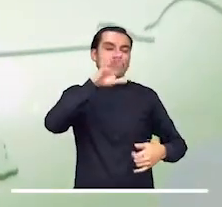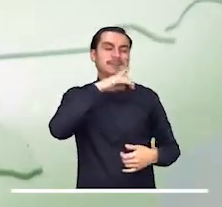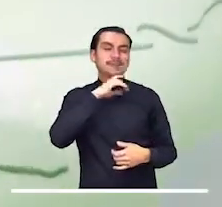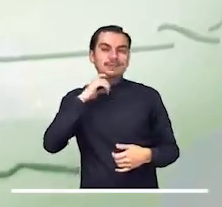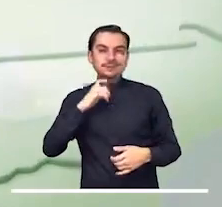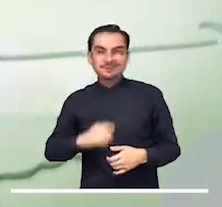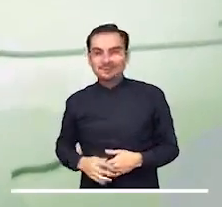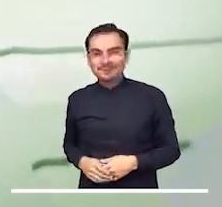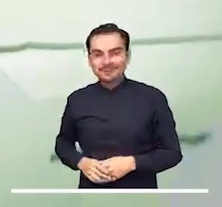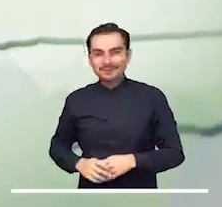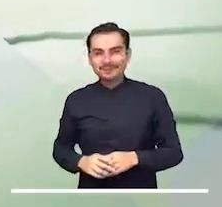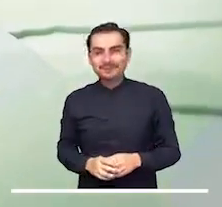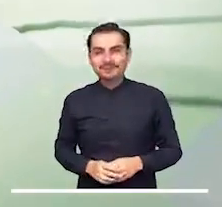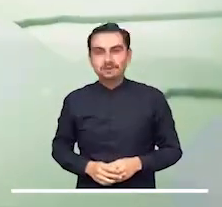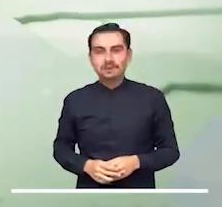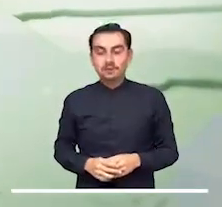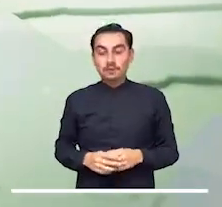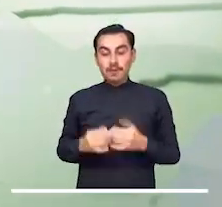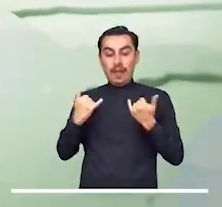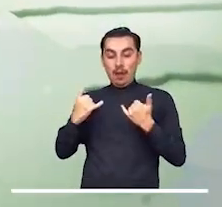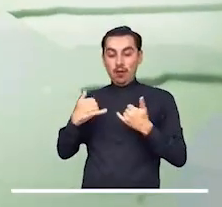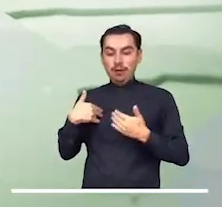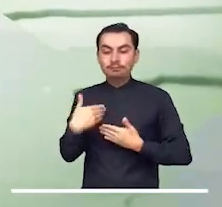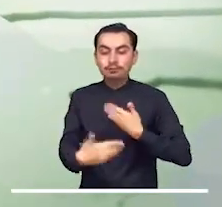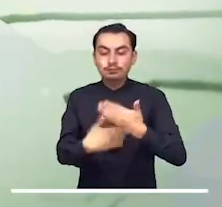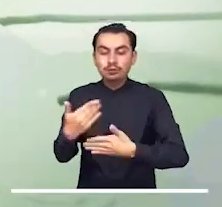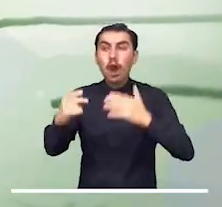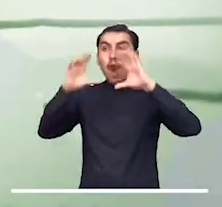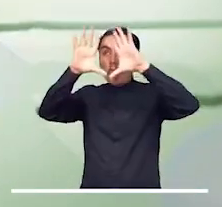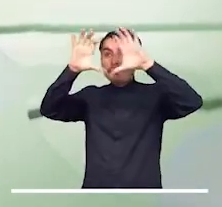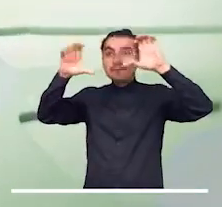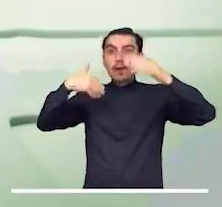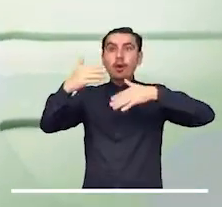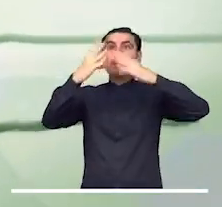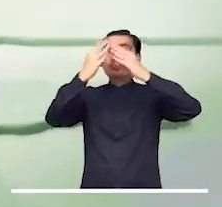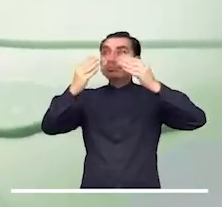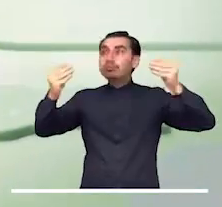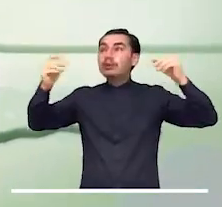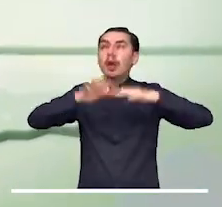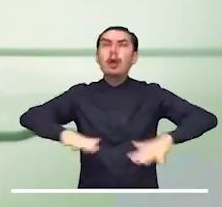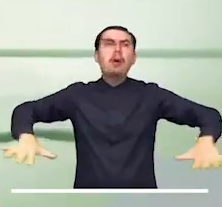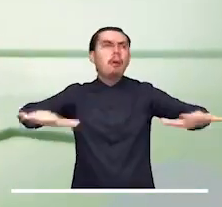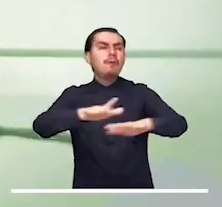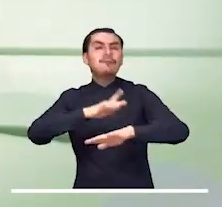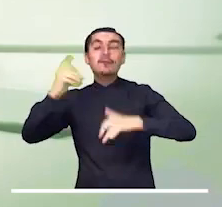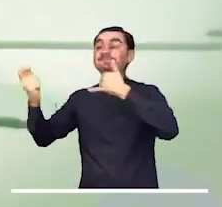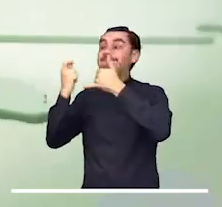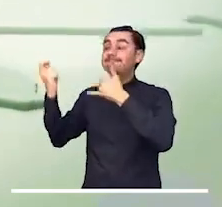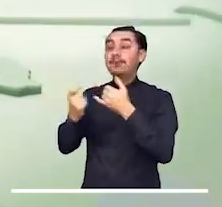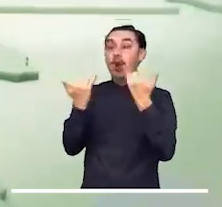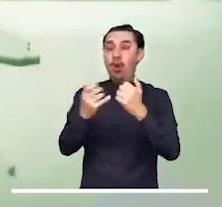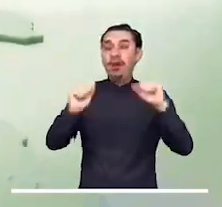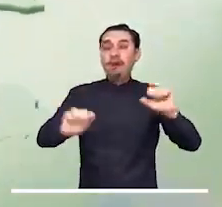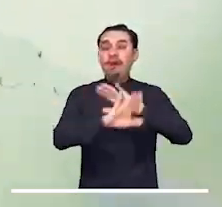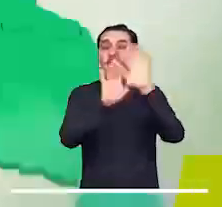Un cielo con tendencia a la apertura tendremos en los llanos orientales, donde la mañana promete condiciones secas.